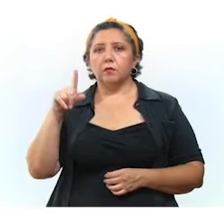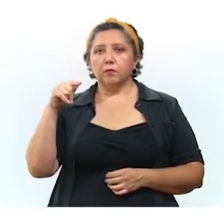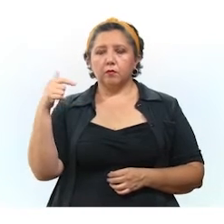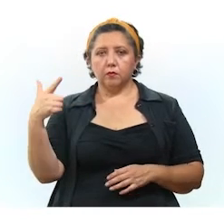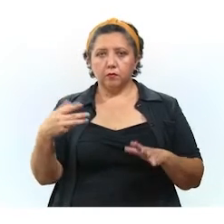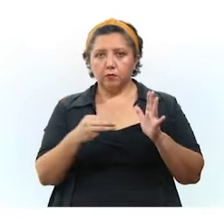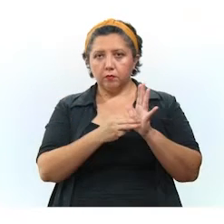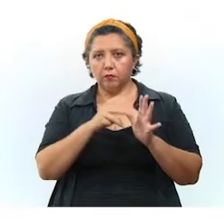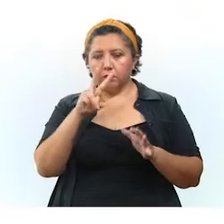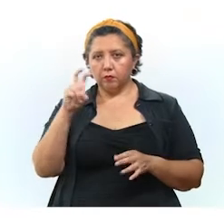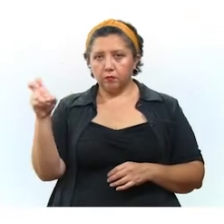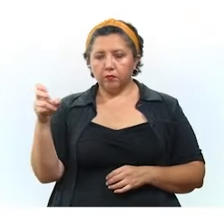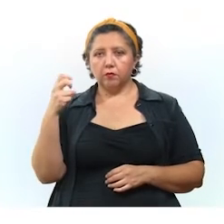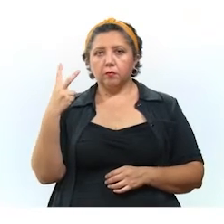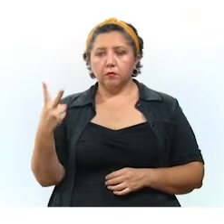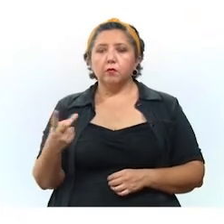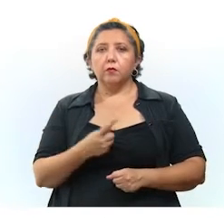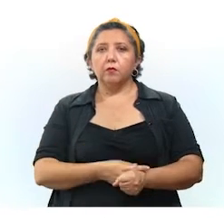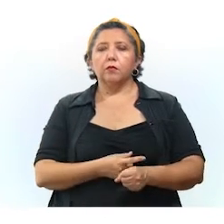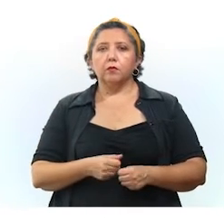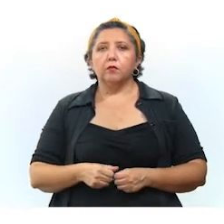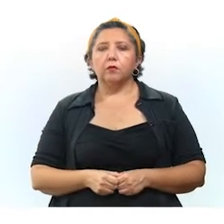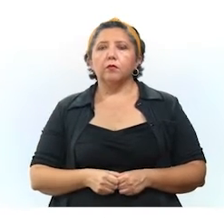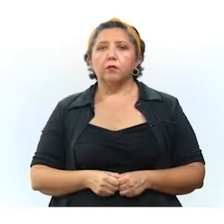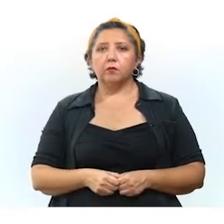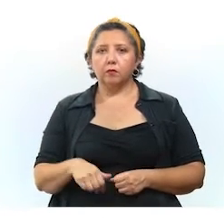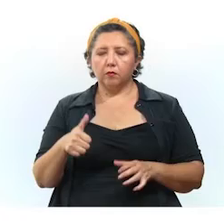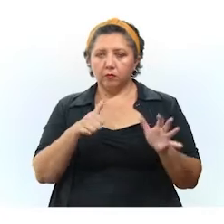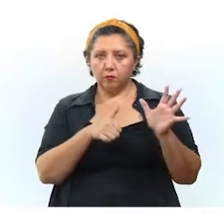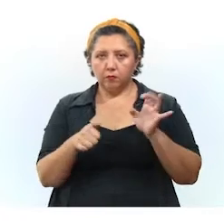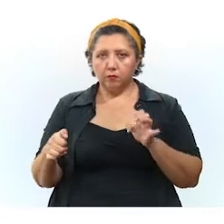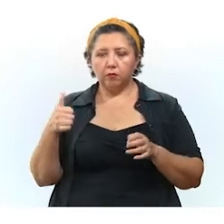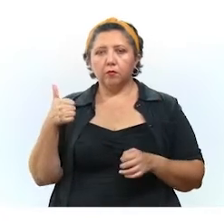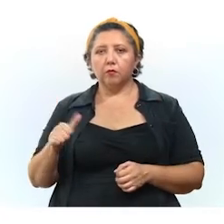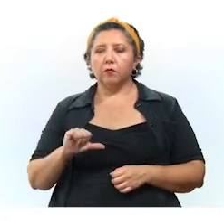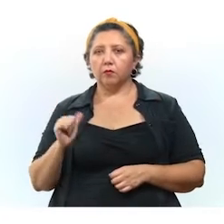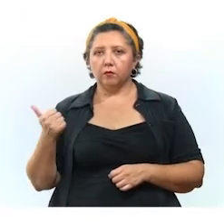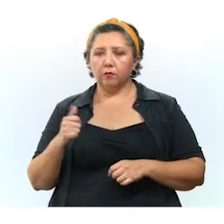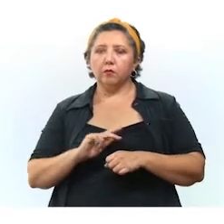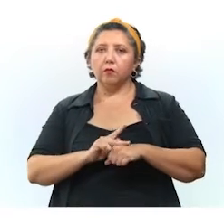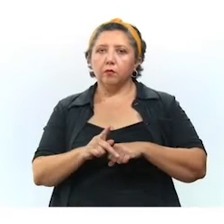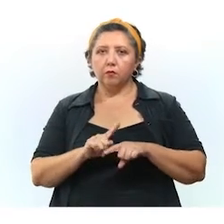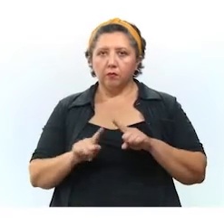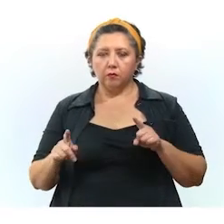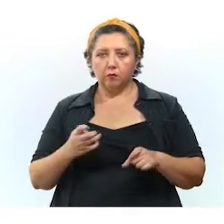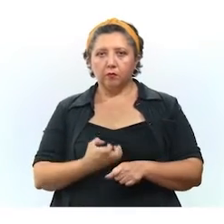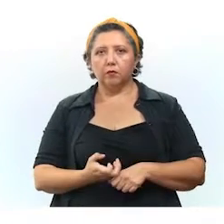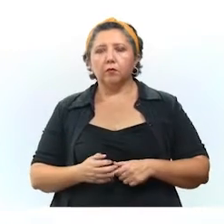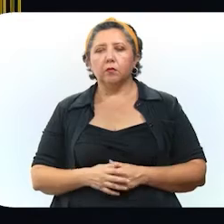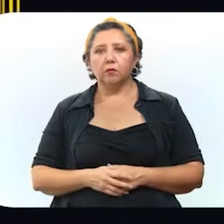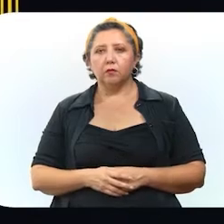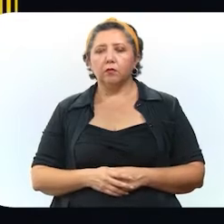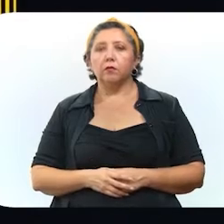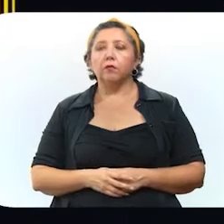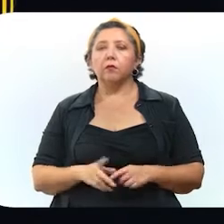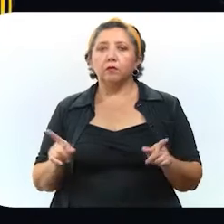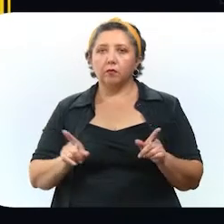los 77,202 casos positivos, 606 son de otro país u otro estado.